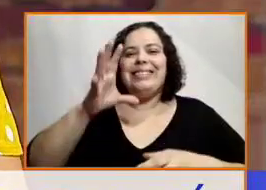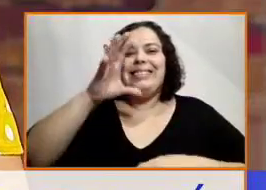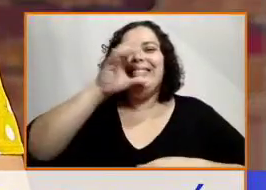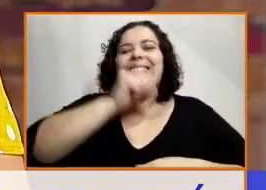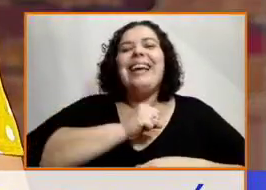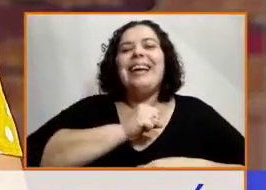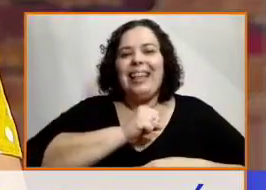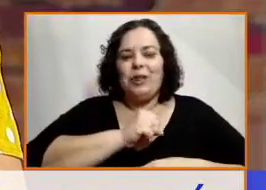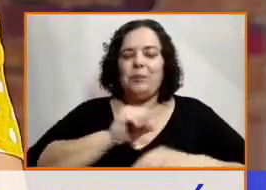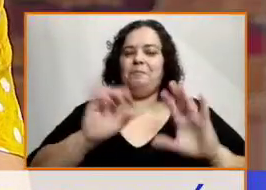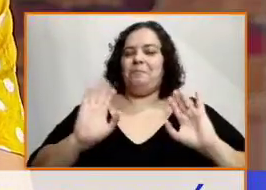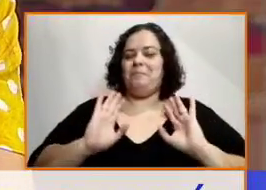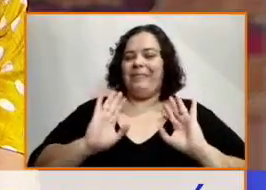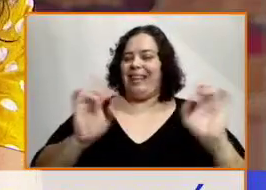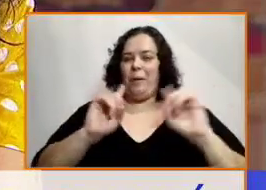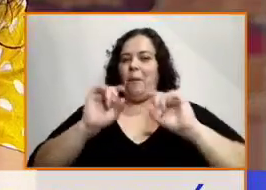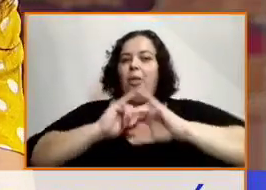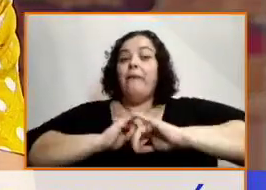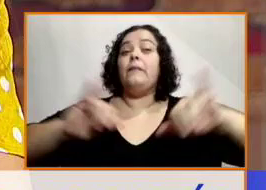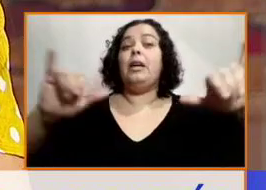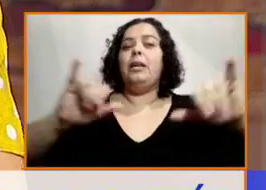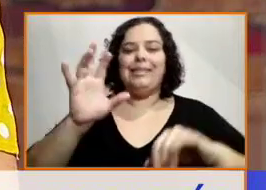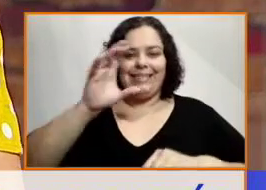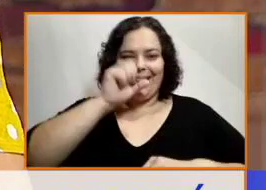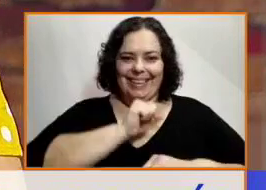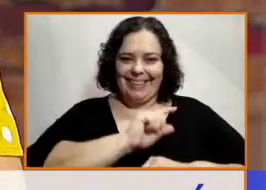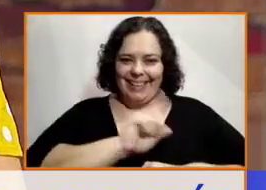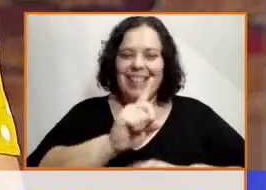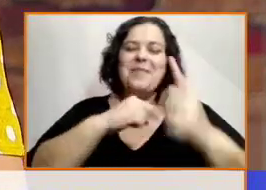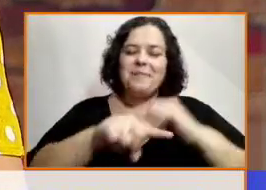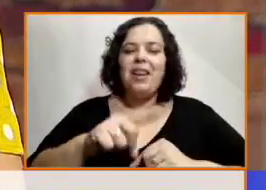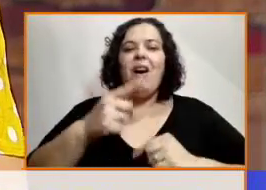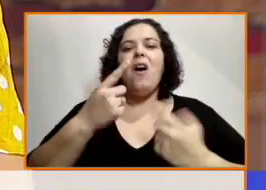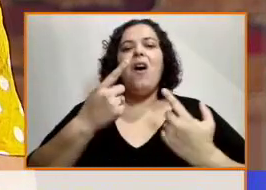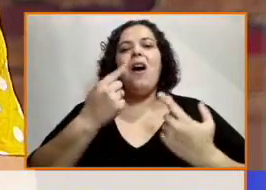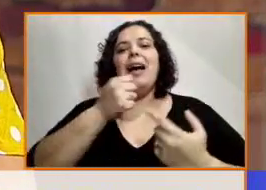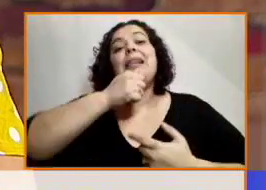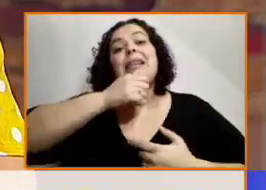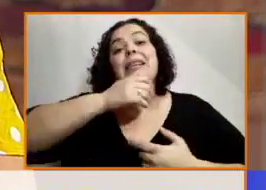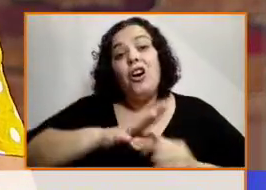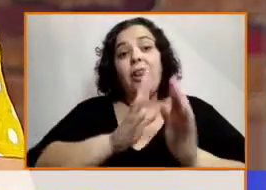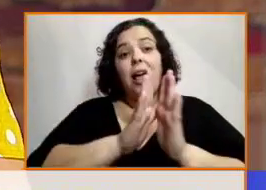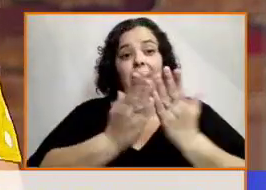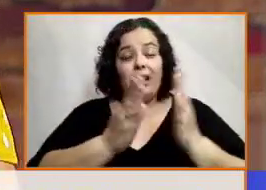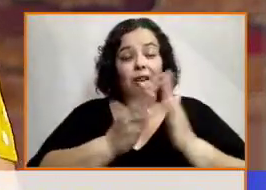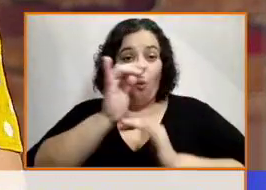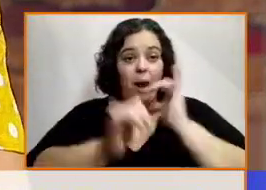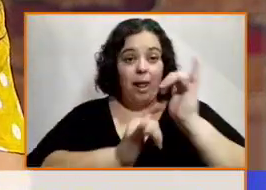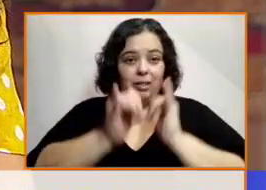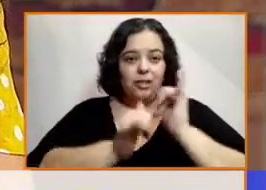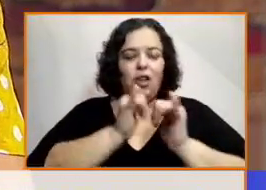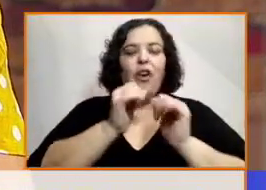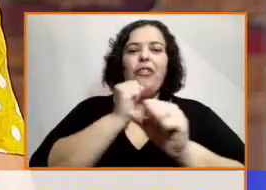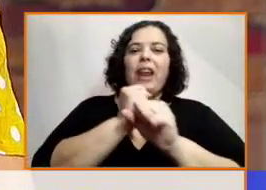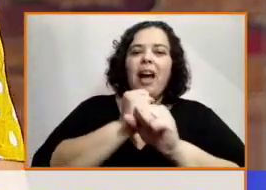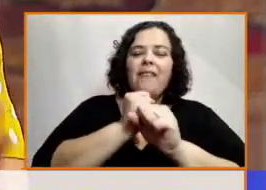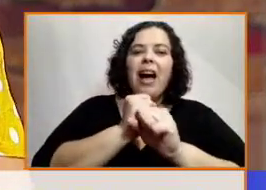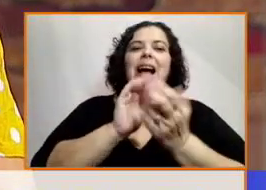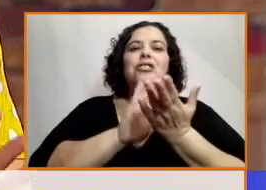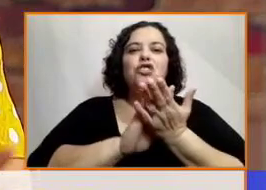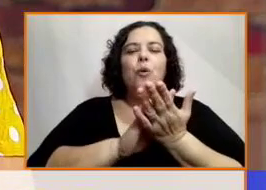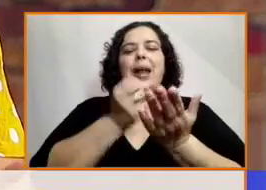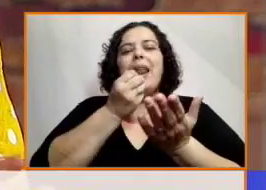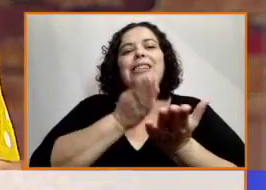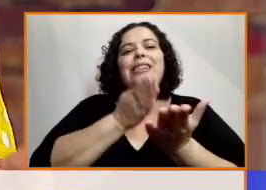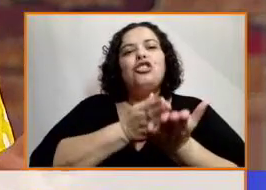secreto, pero la historia trabaja el valor de la solidaridad, esto va más para los grandes, los abuelos